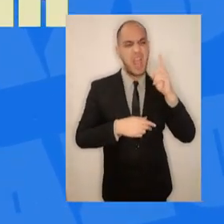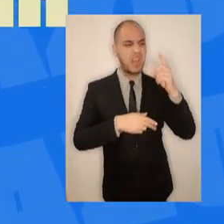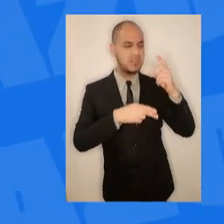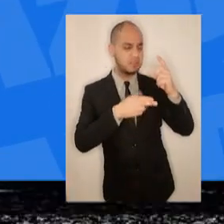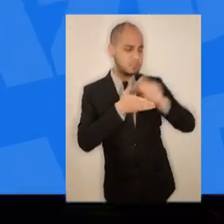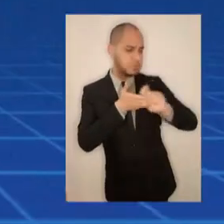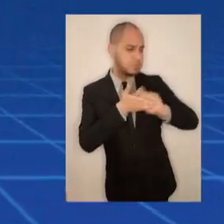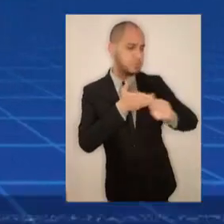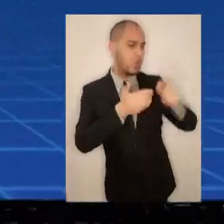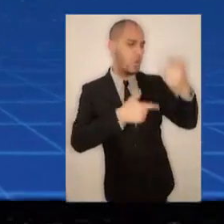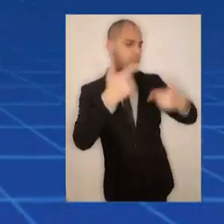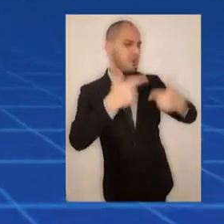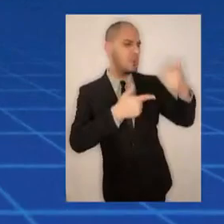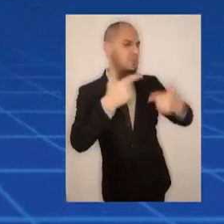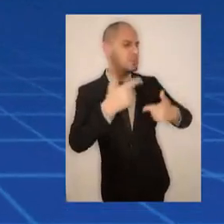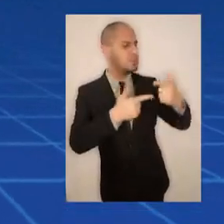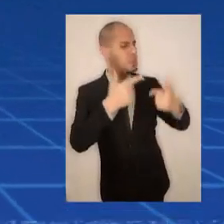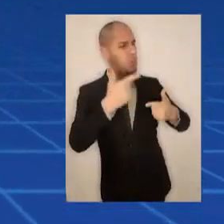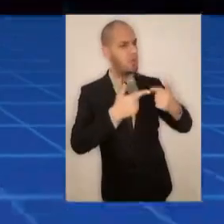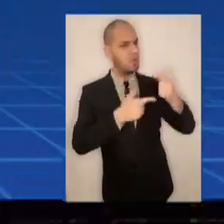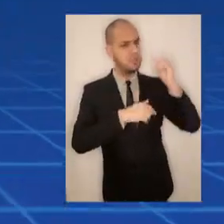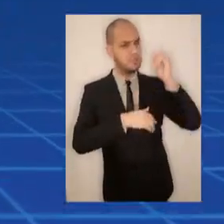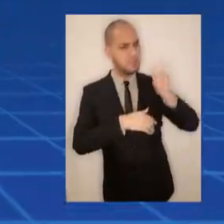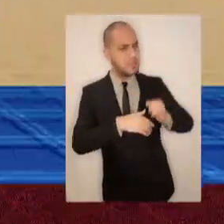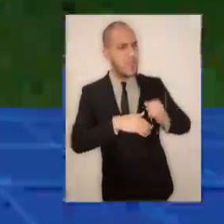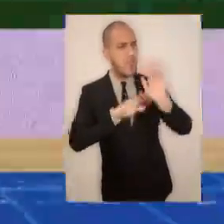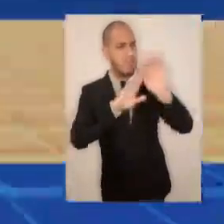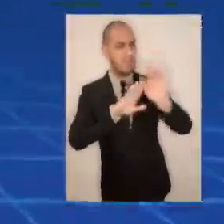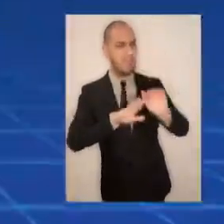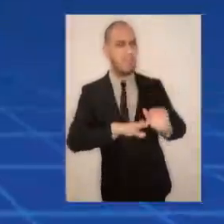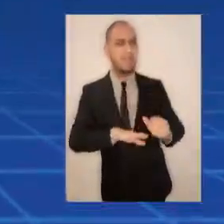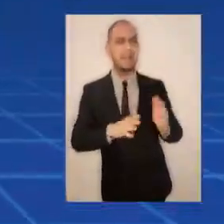la arma, lo político desciente.